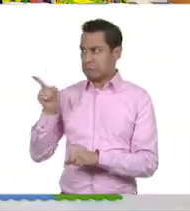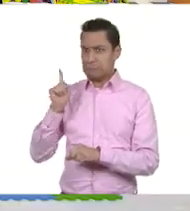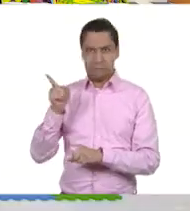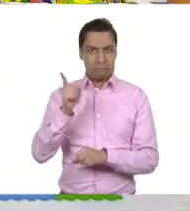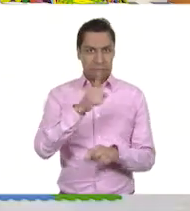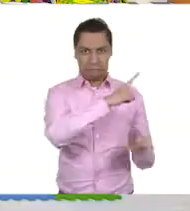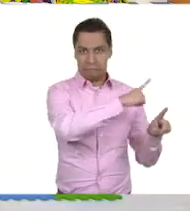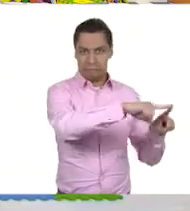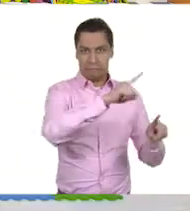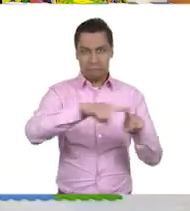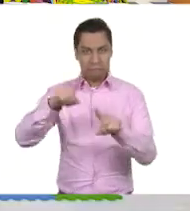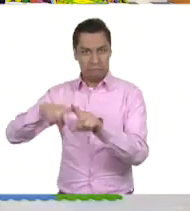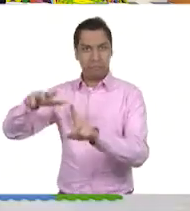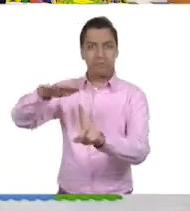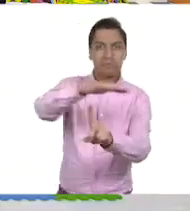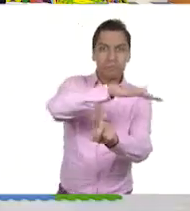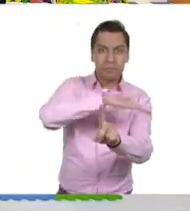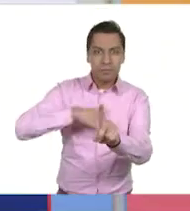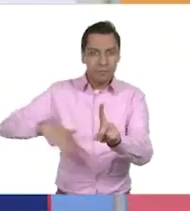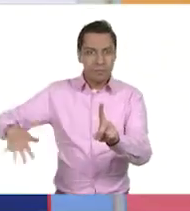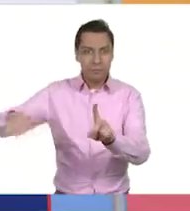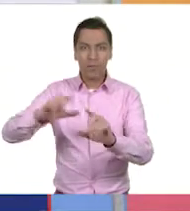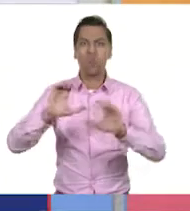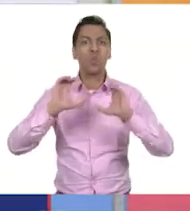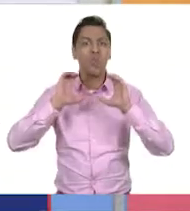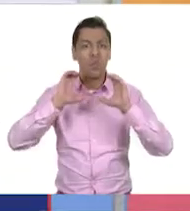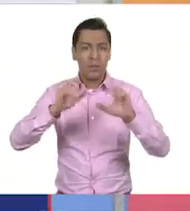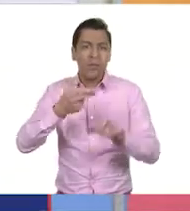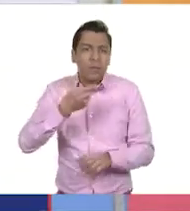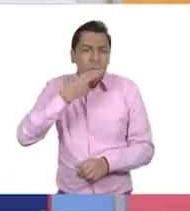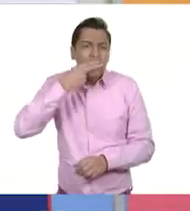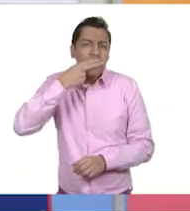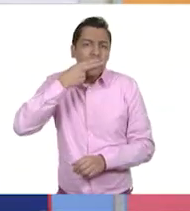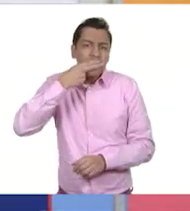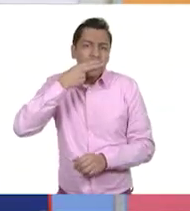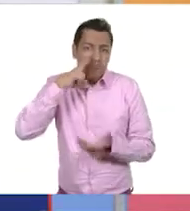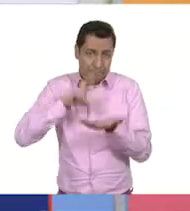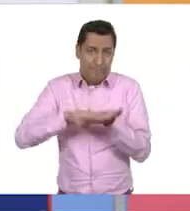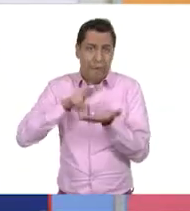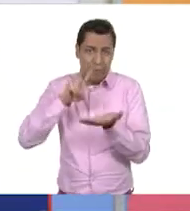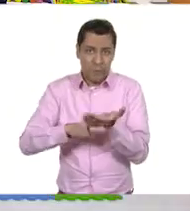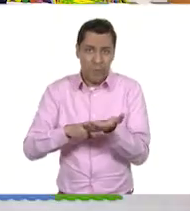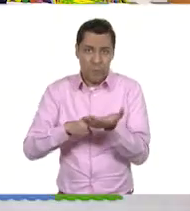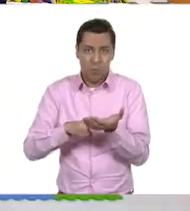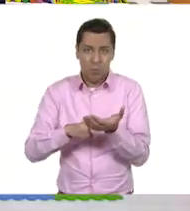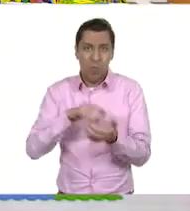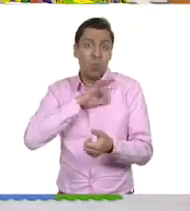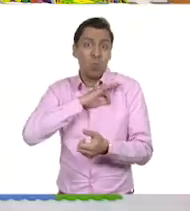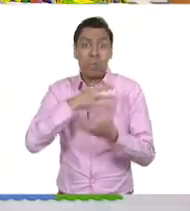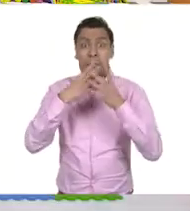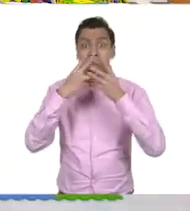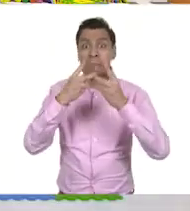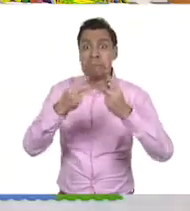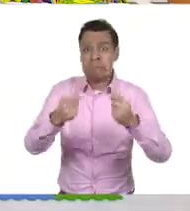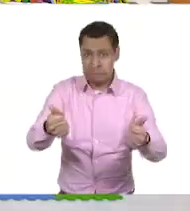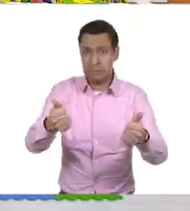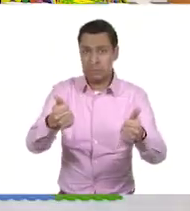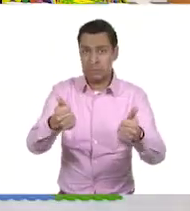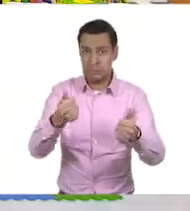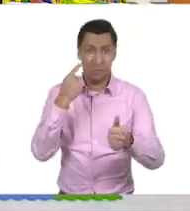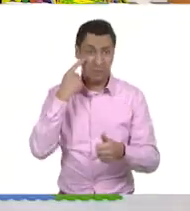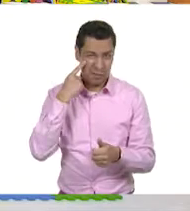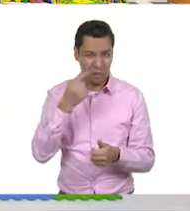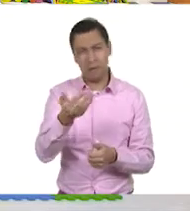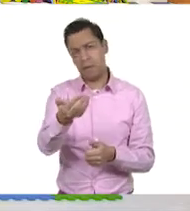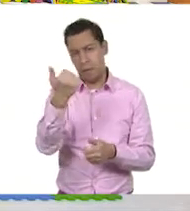Claro, si no los cuidamos, como cualquier cosa, si lo ocupamos demasiado, puede terminarse. Te quiero invitar a ti, Óscar, y a todas las niñas